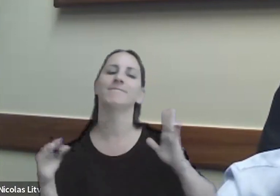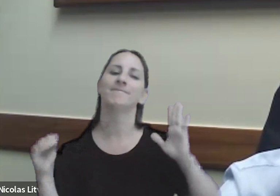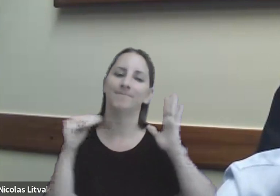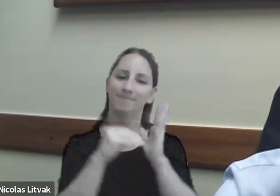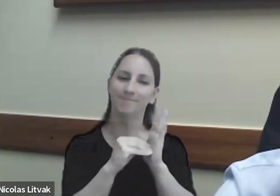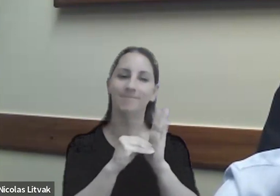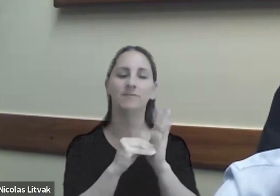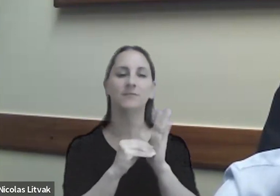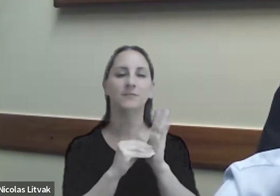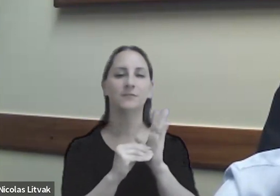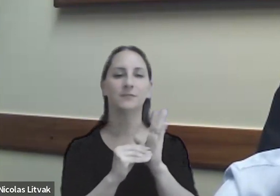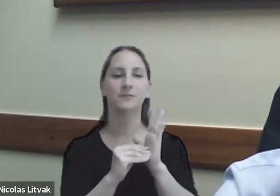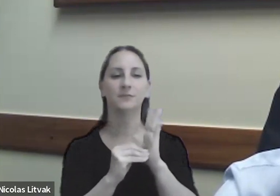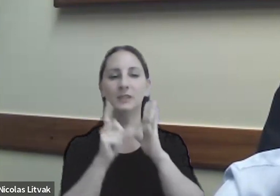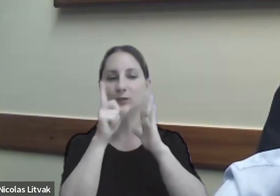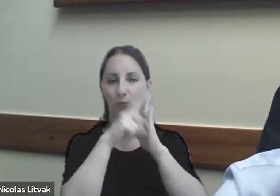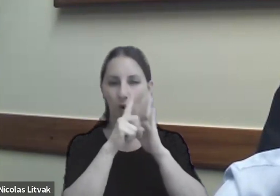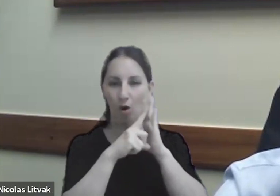marco